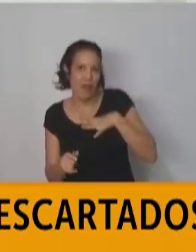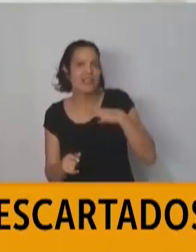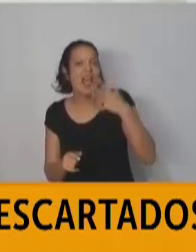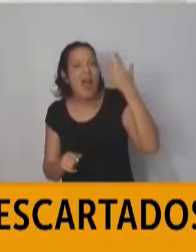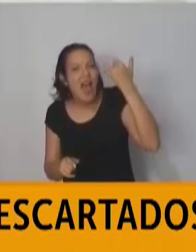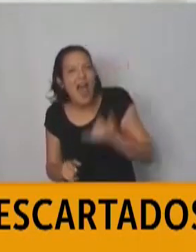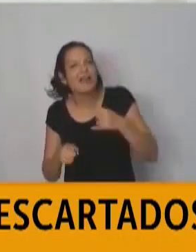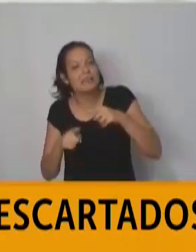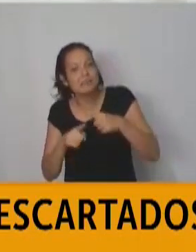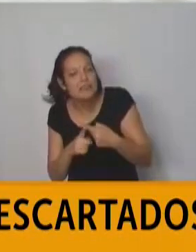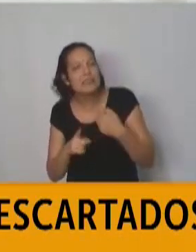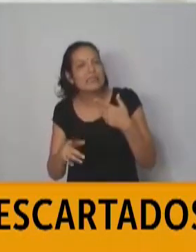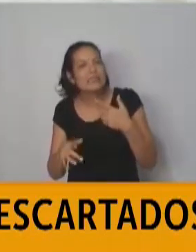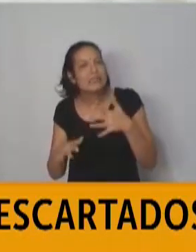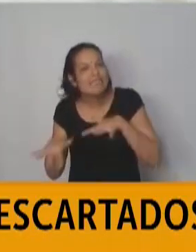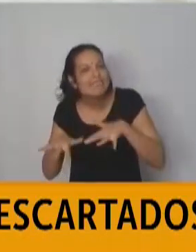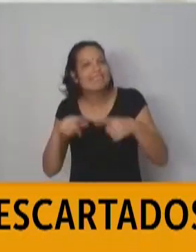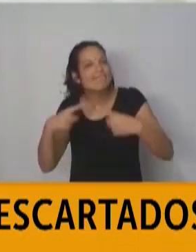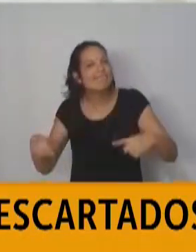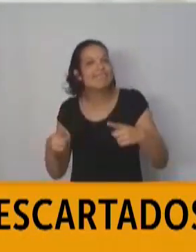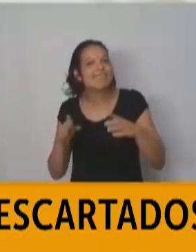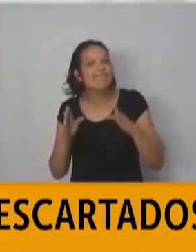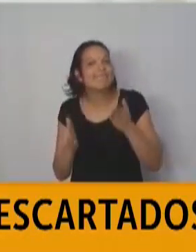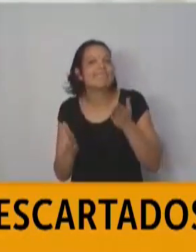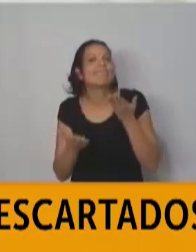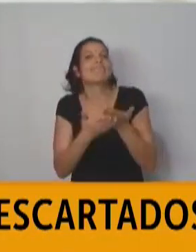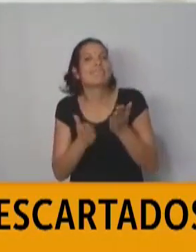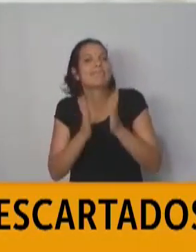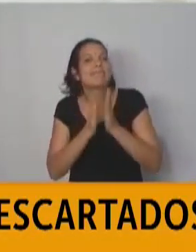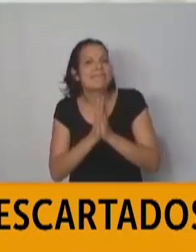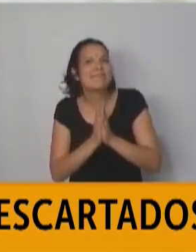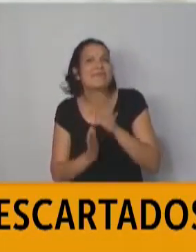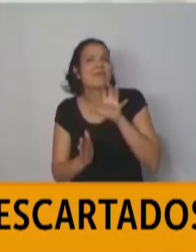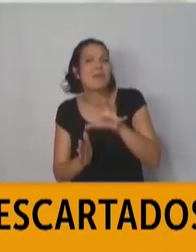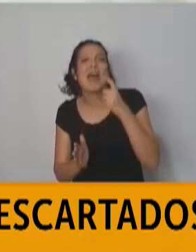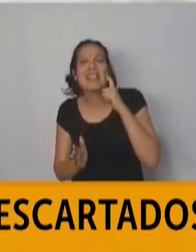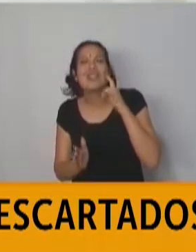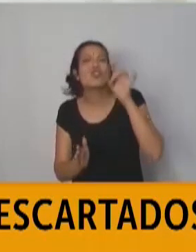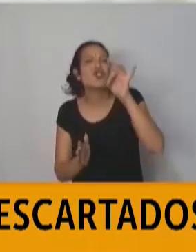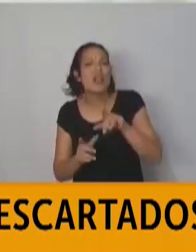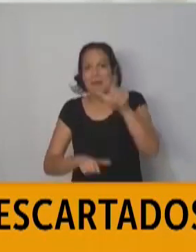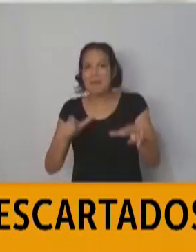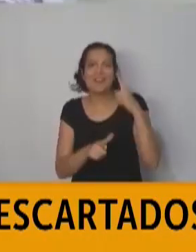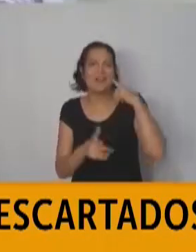política y acciones de desaliento para que en Entre Ríos permanezcamos solo los entre rianos.